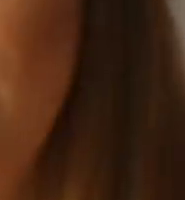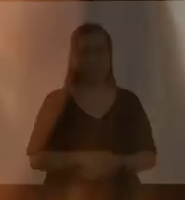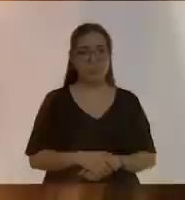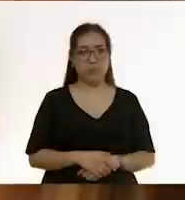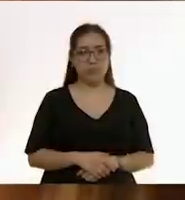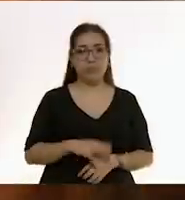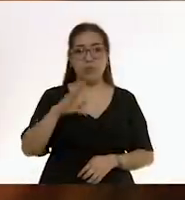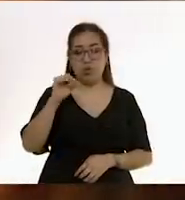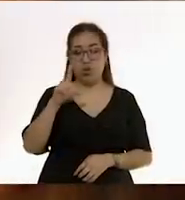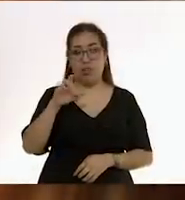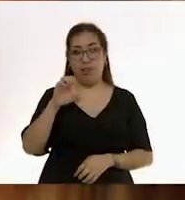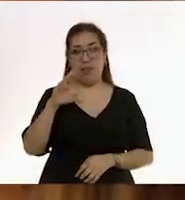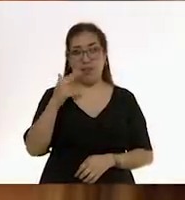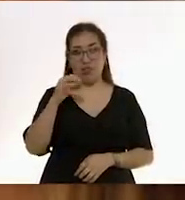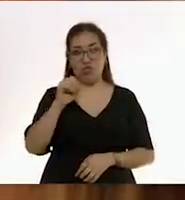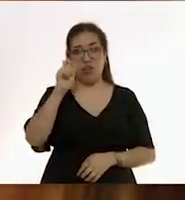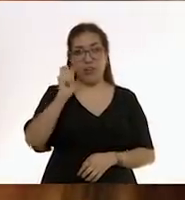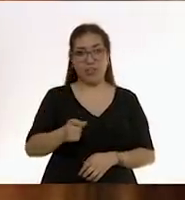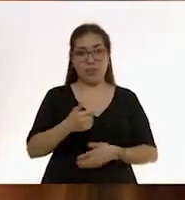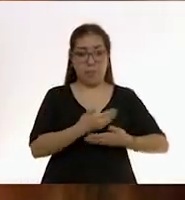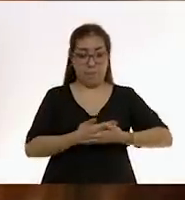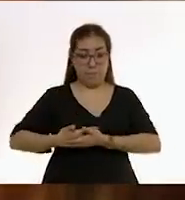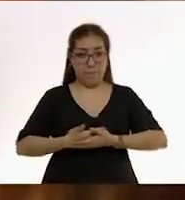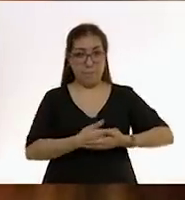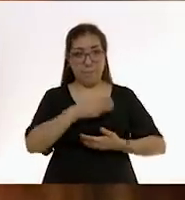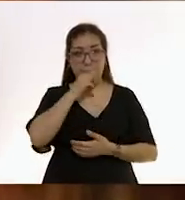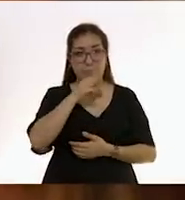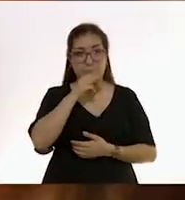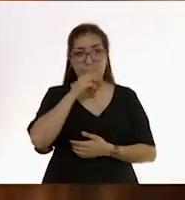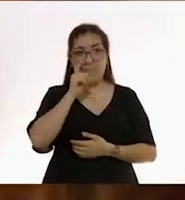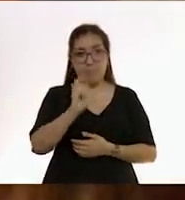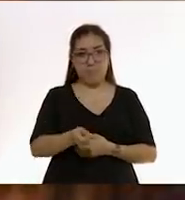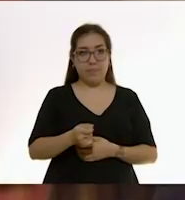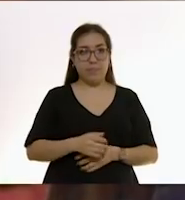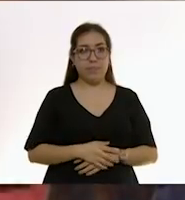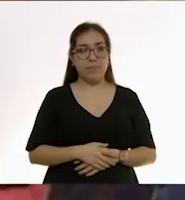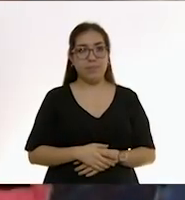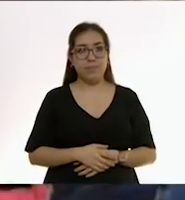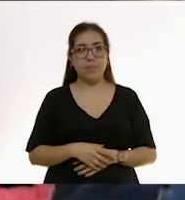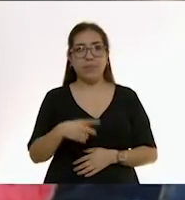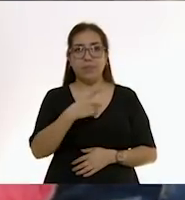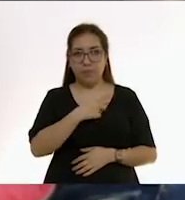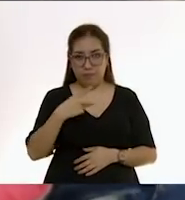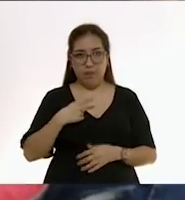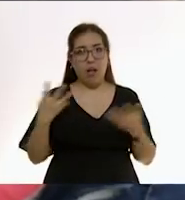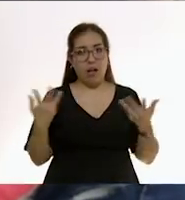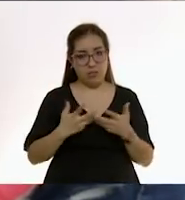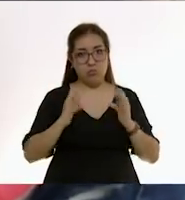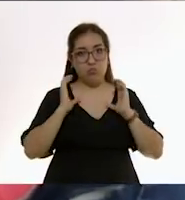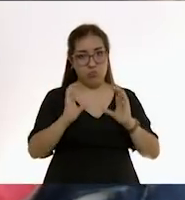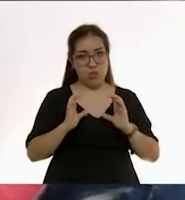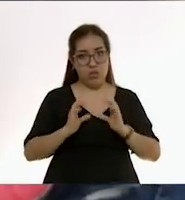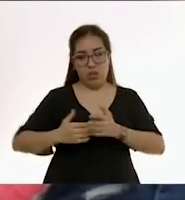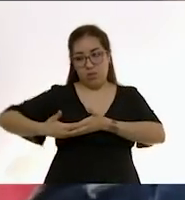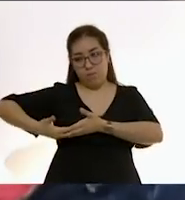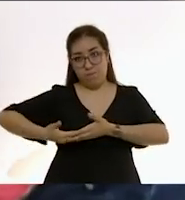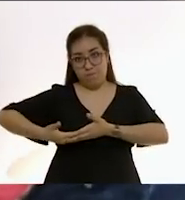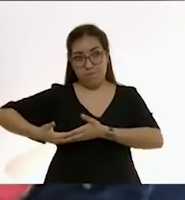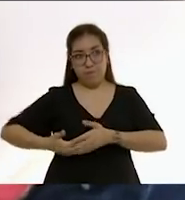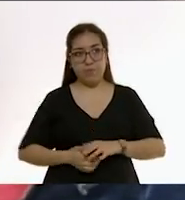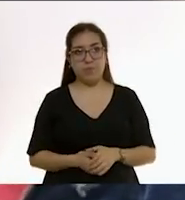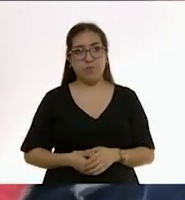El colecho es un gran, gran aliado de mamá y papá. Te permite descansar, pero hay que hacerlo con seguridad, porque si no, puede ser peligroso.